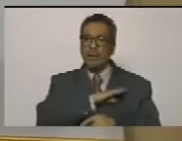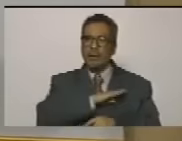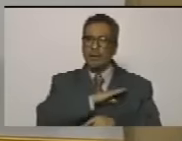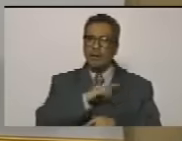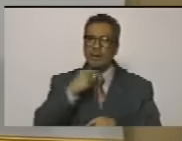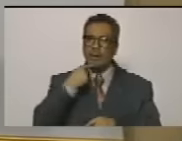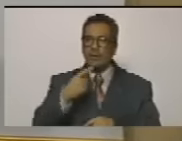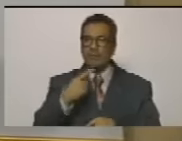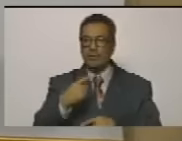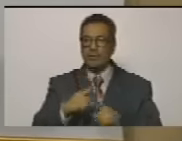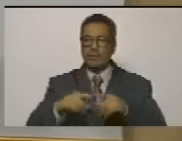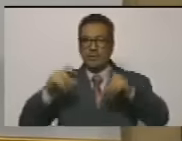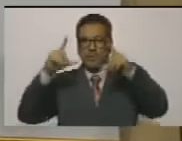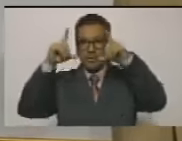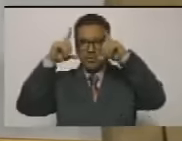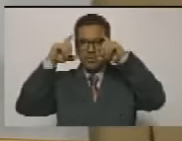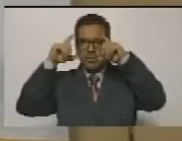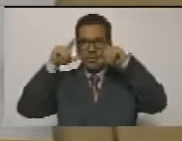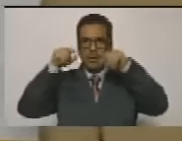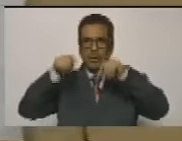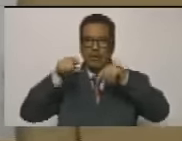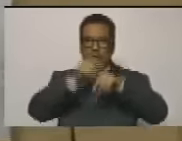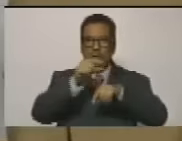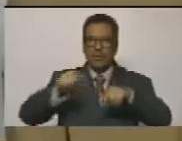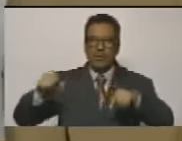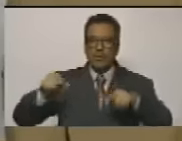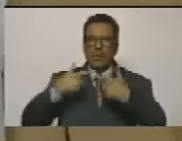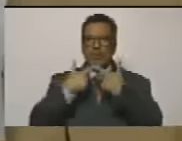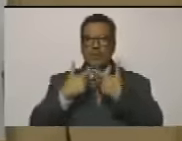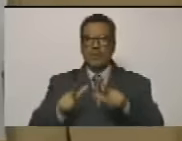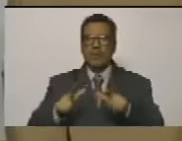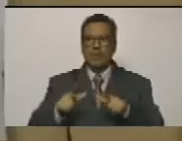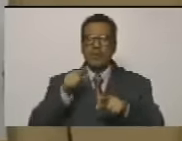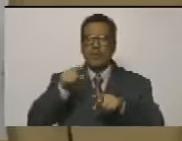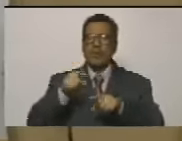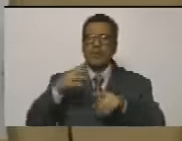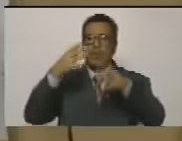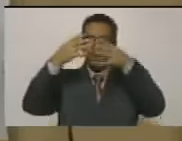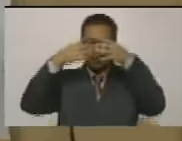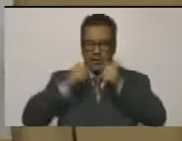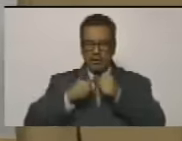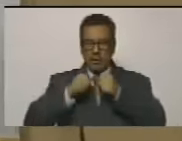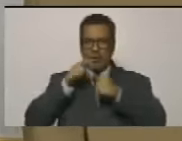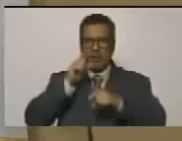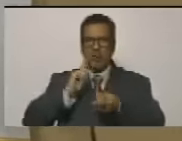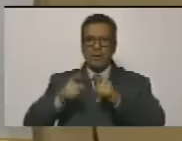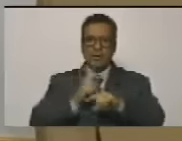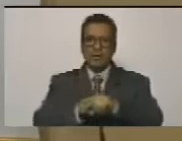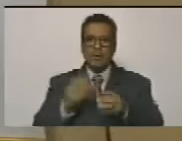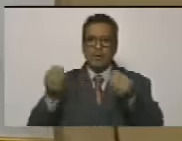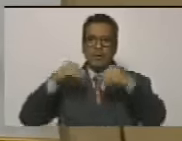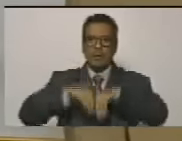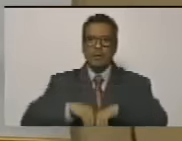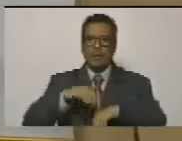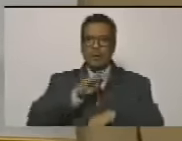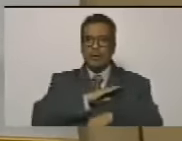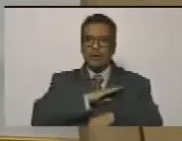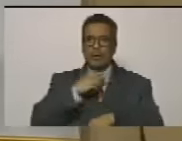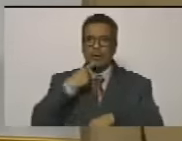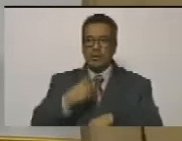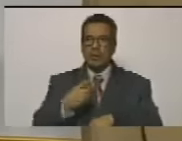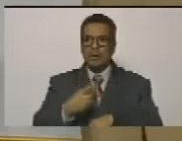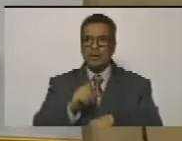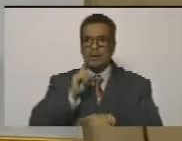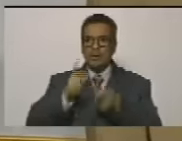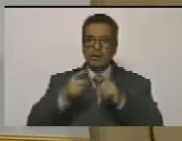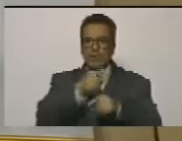personalmente ir a tomarse la foto cuando esa persona salga en libertad después de cumplir una condena después de cumplir algún tipo de acuerdo me lo han pedido algunos